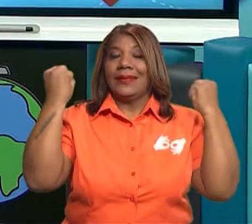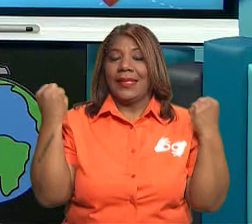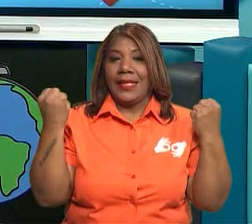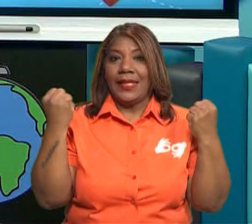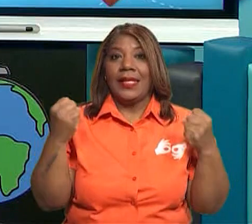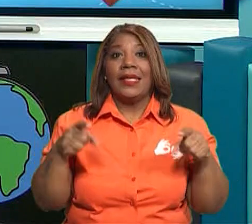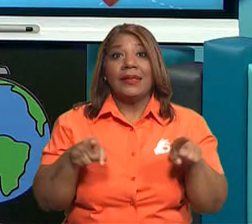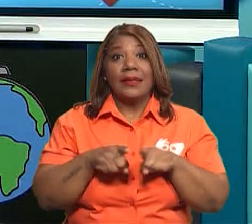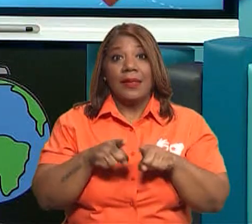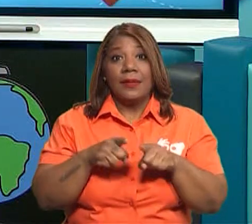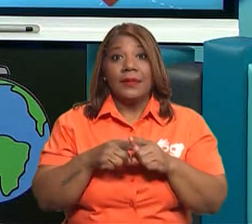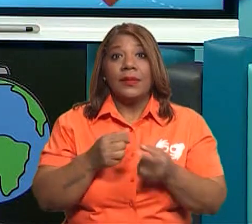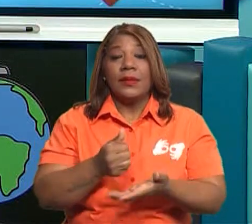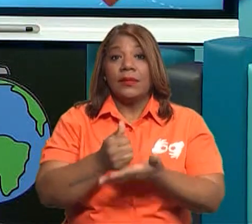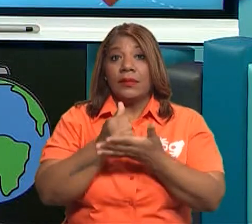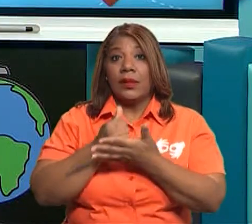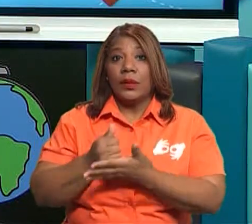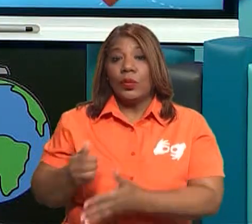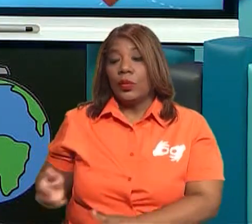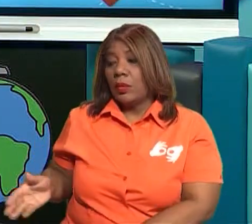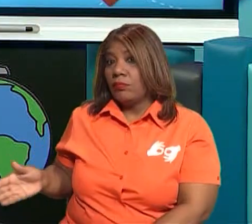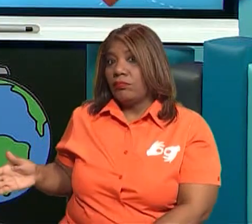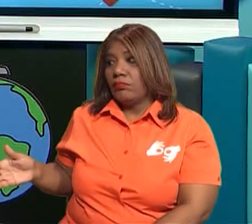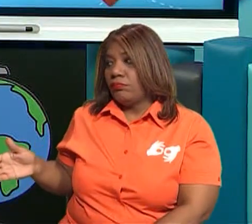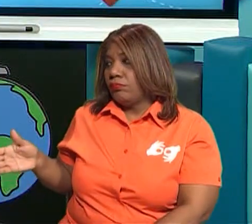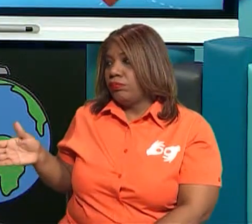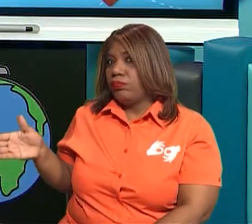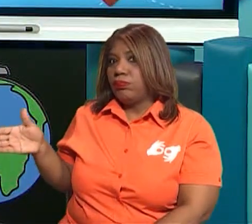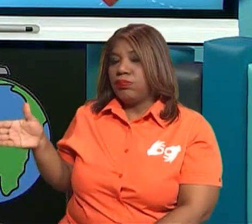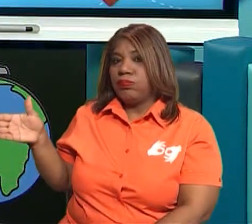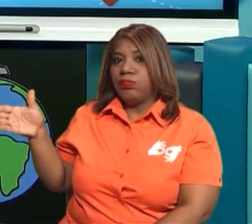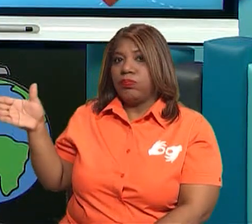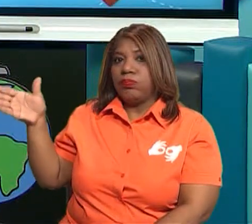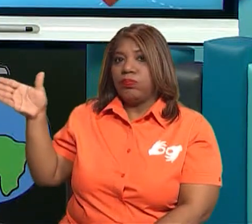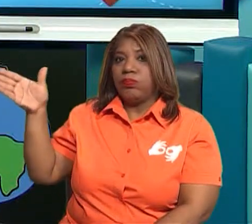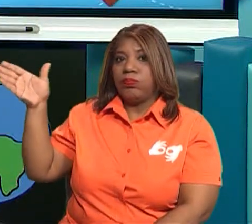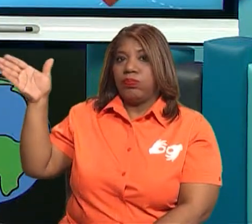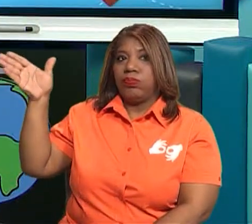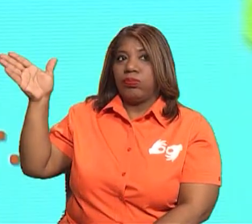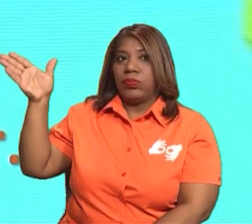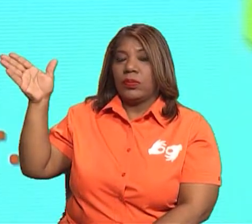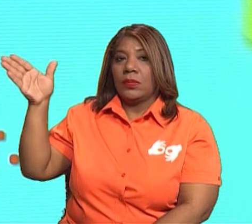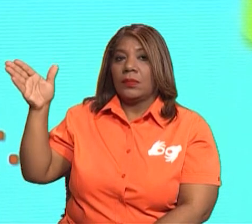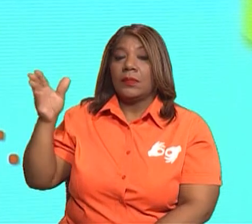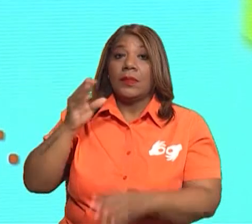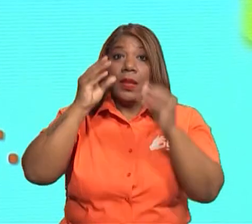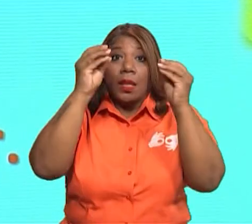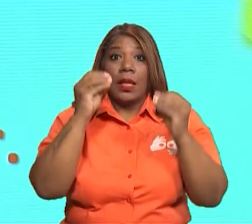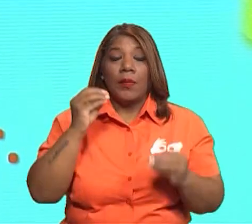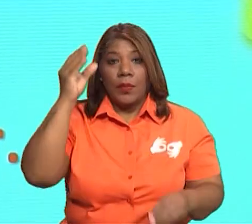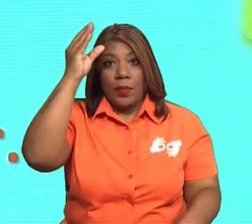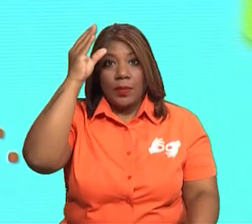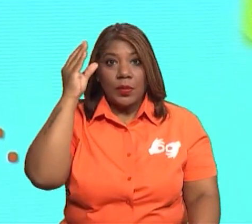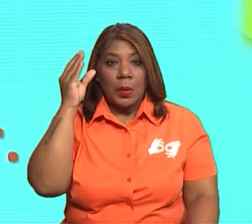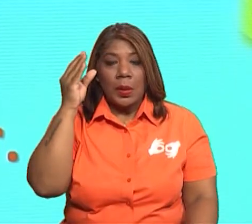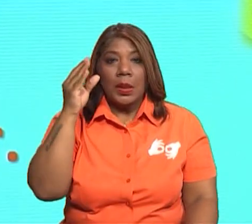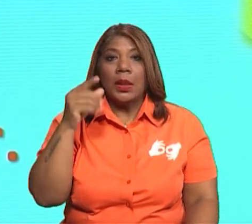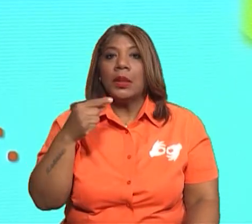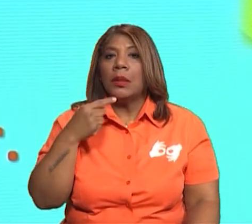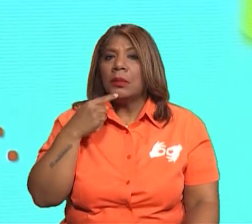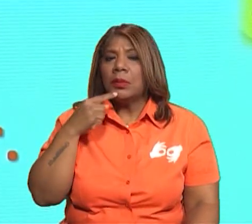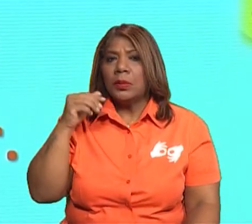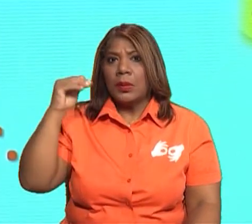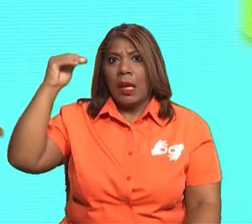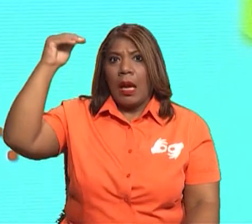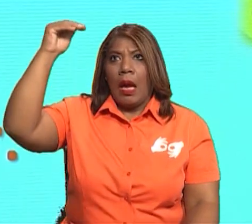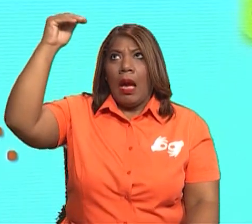crecer. Bueno, mira, yo tengo un buen tamañito. No soy tan alto, pero Dios me hizo de este tamañito.